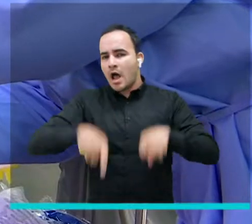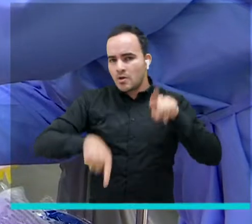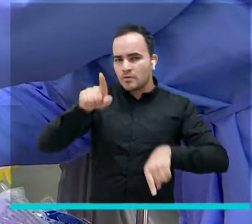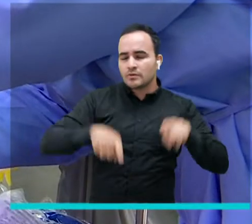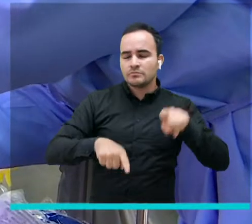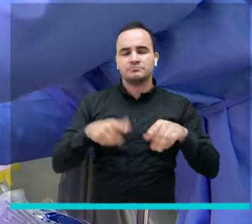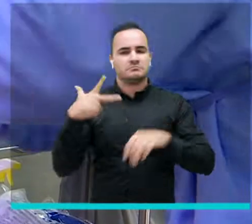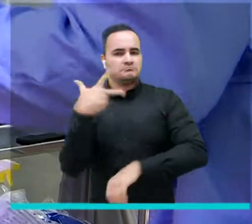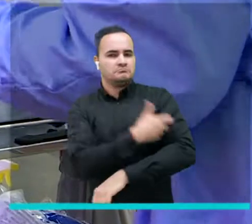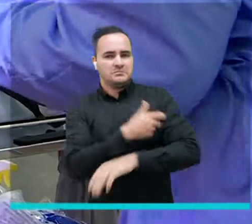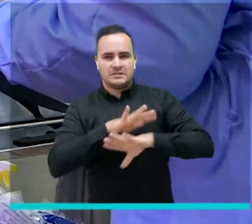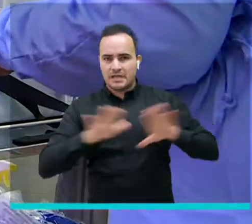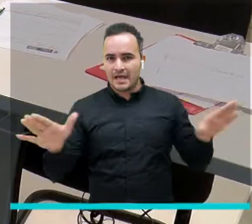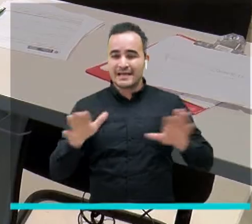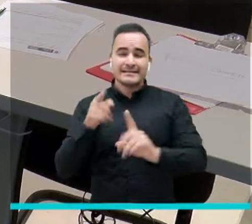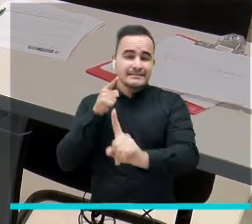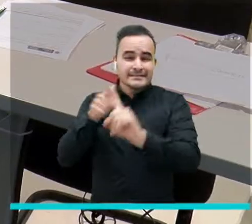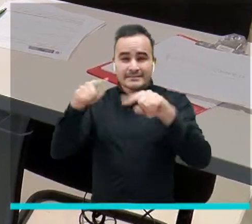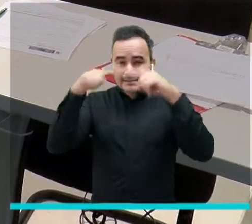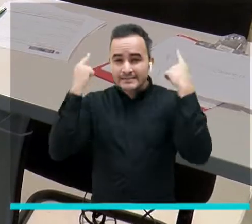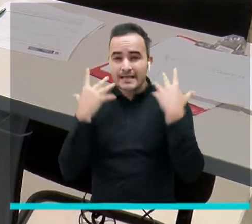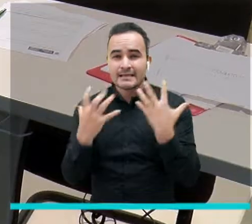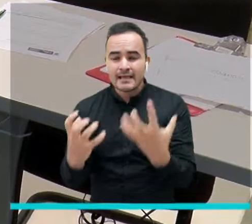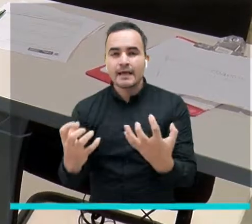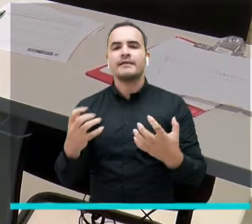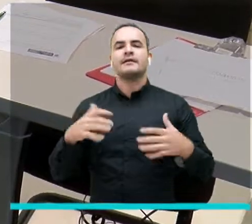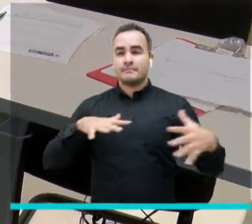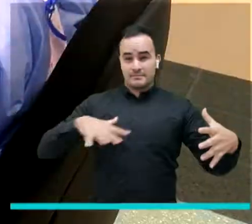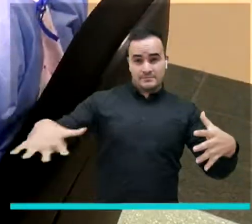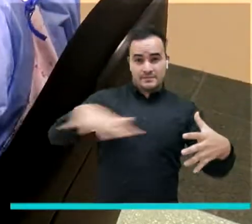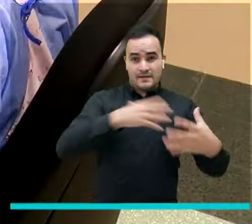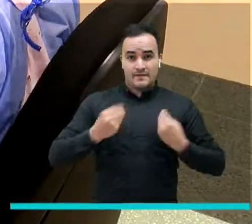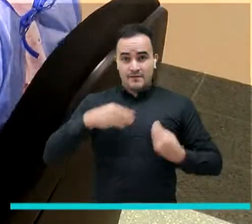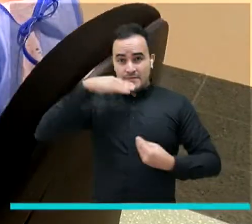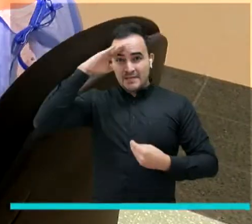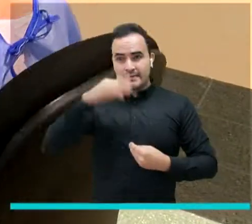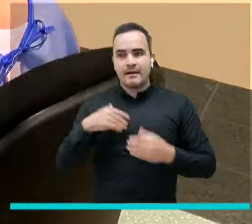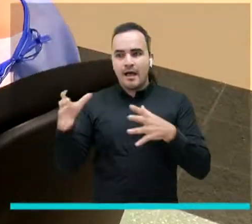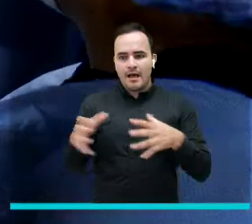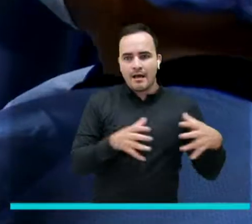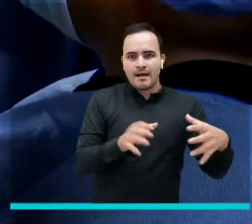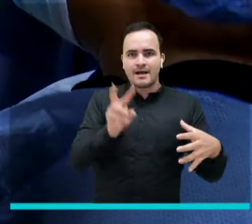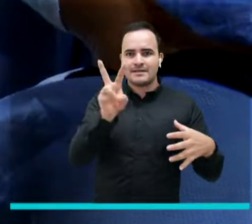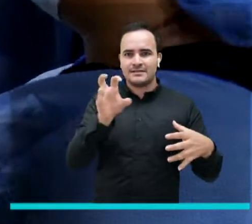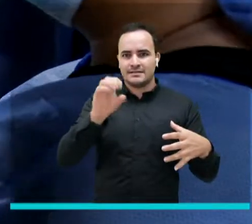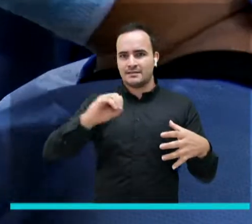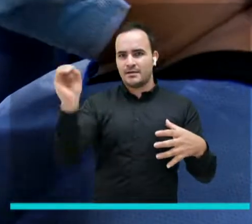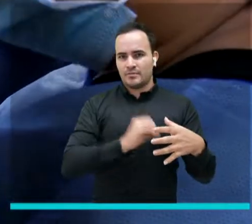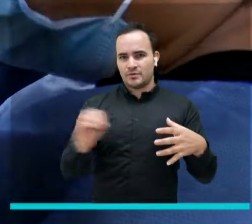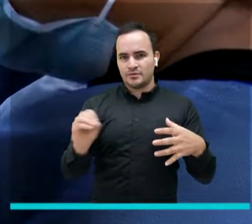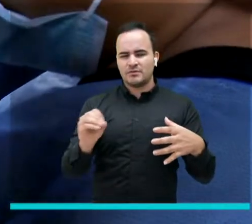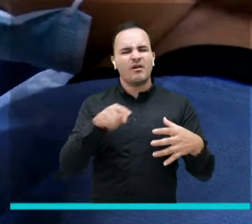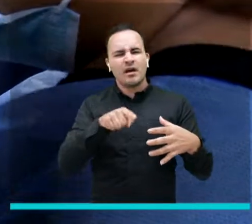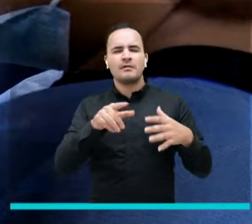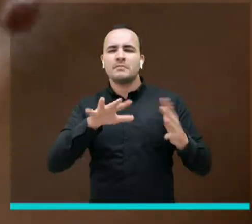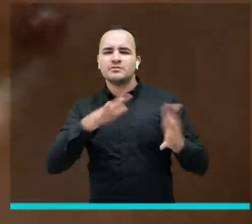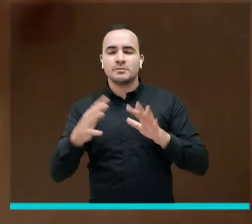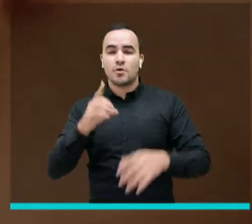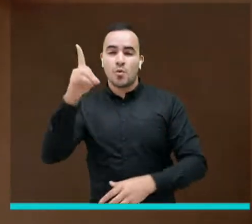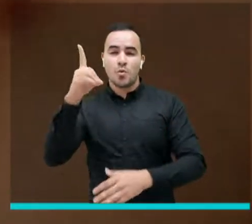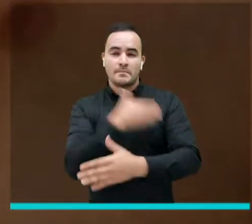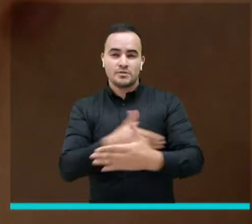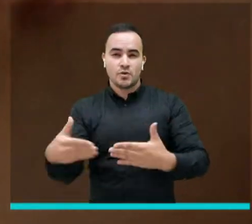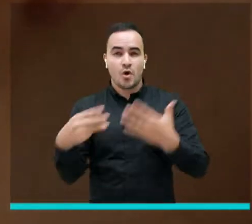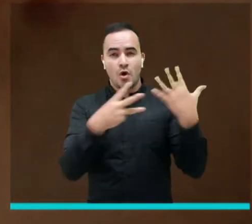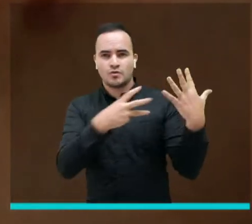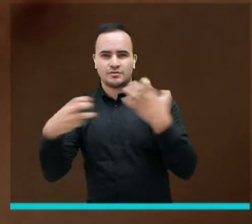nuestra meta es tener alcanzar por lo menos el 70 por ciento de la población de la ciudad la que estimamos alrededor